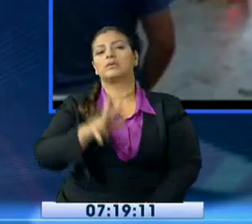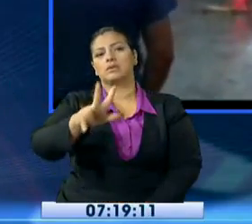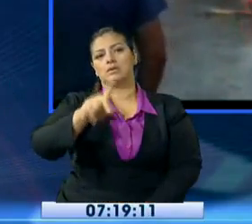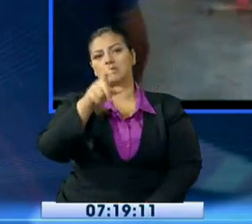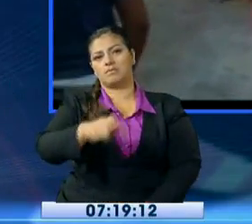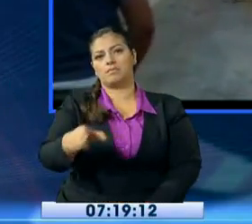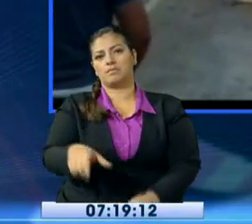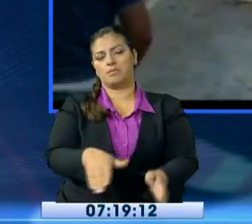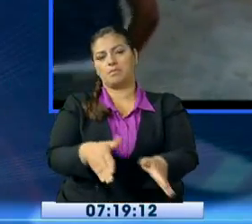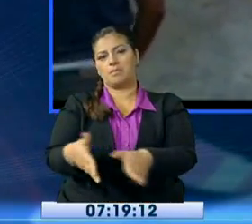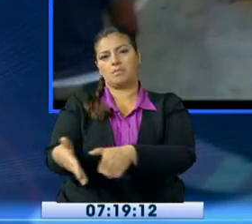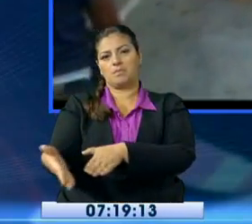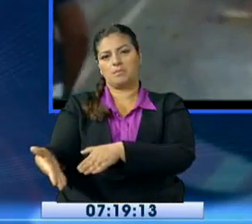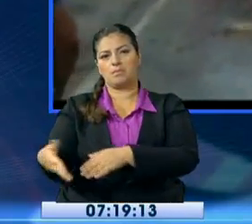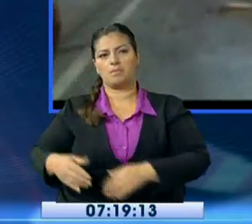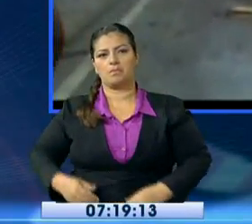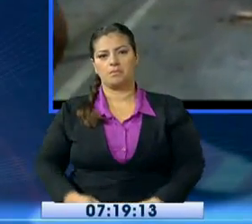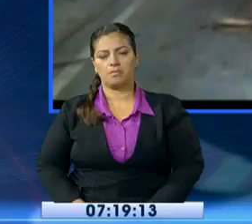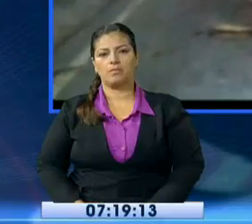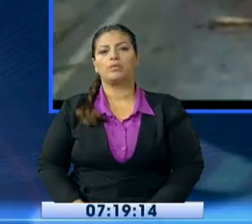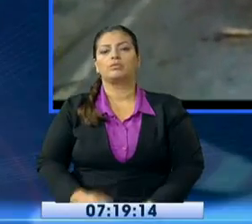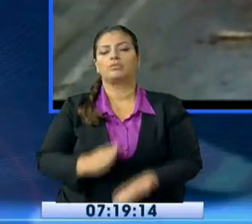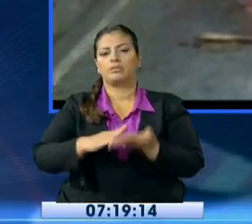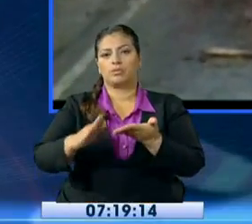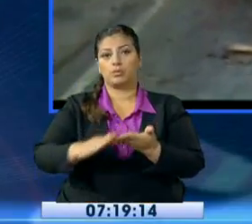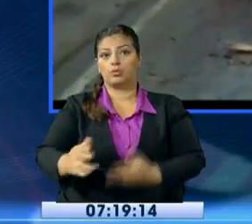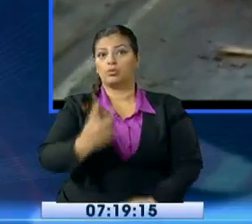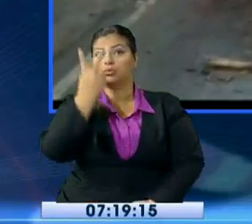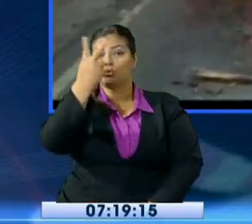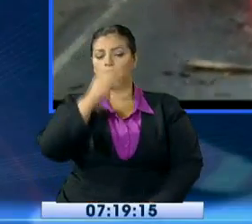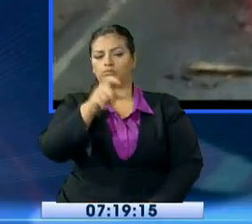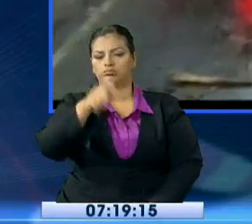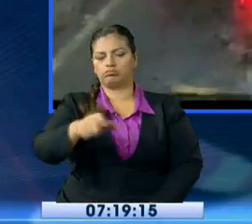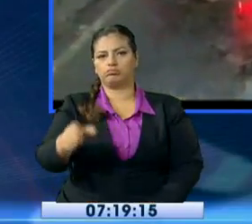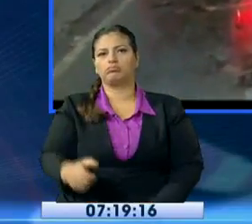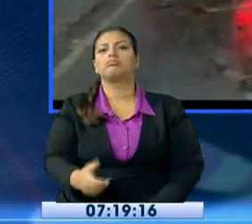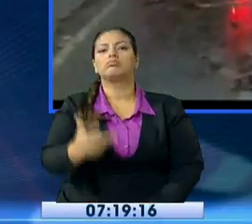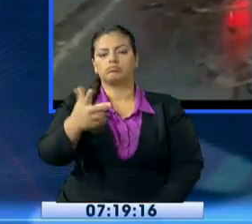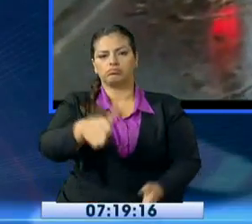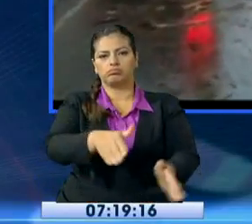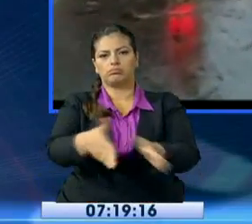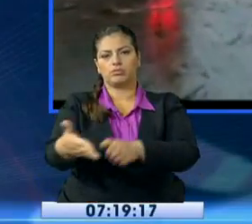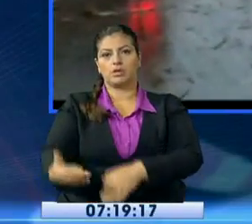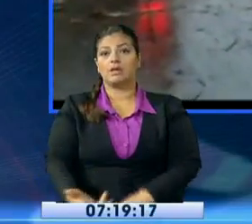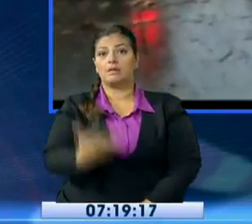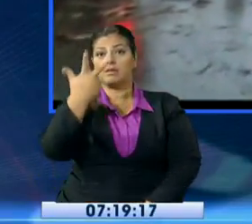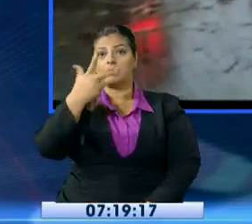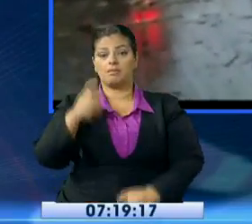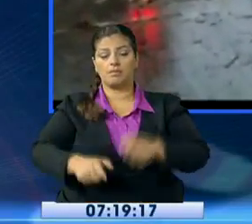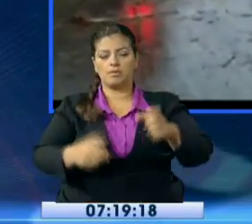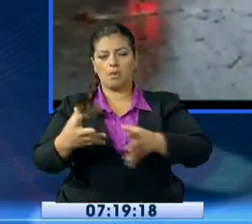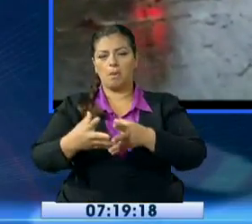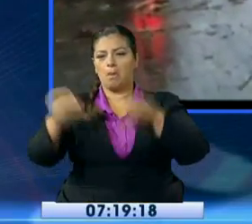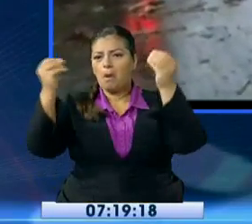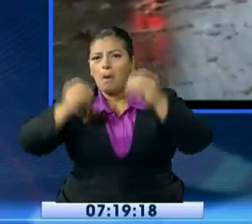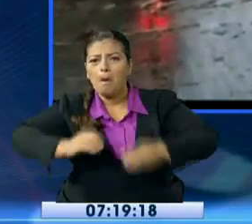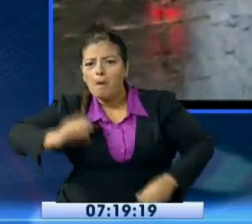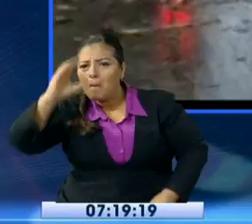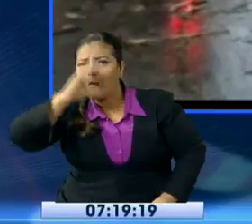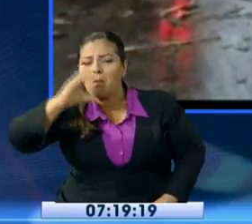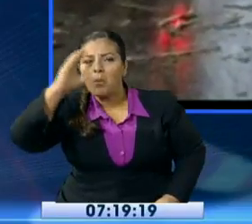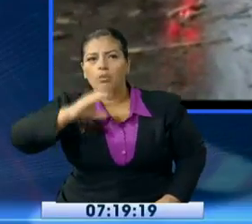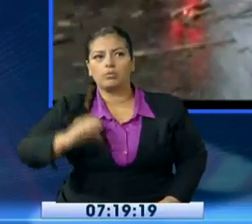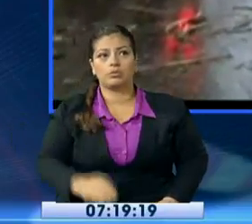fallecidas, perdón, dos personas fallecidas, tres personas desaparecidas hasta ahora y más de